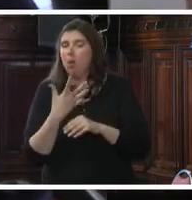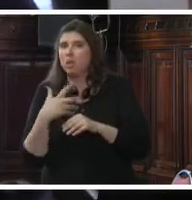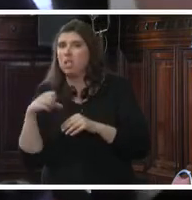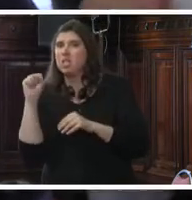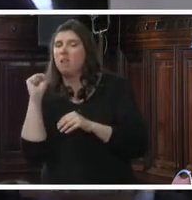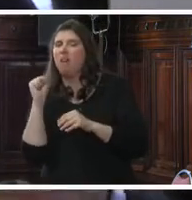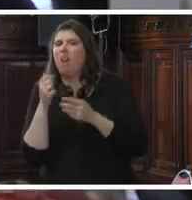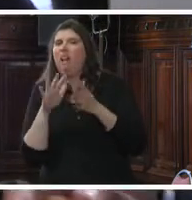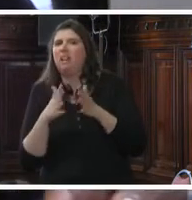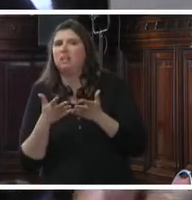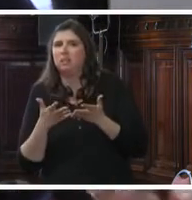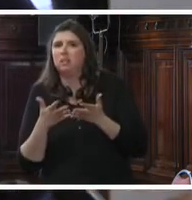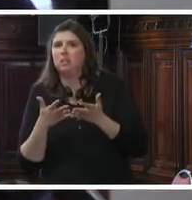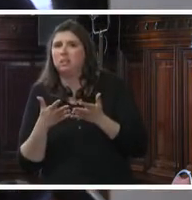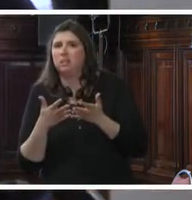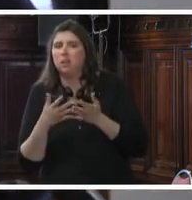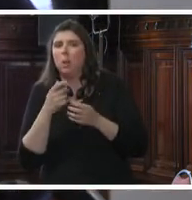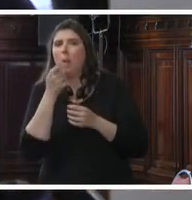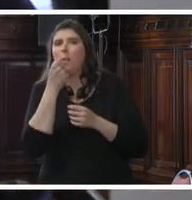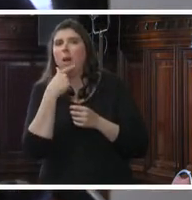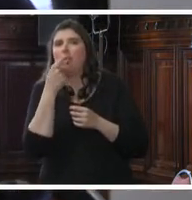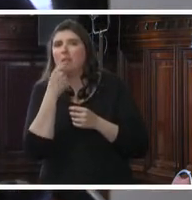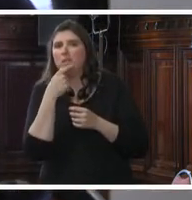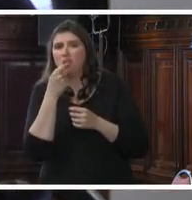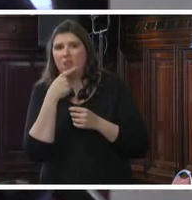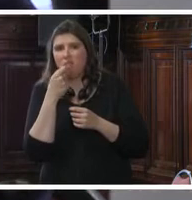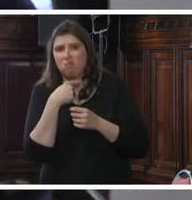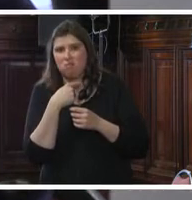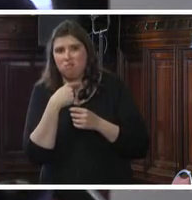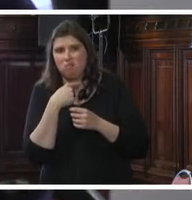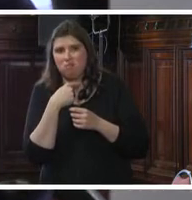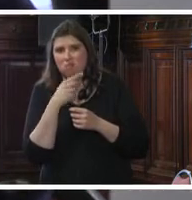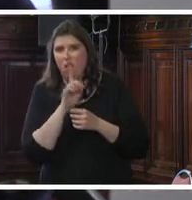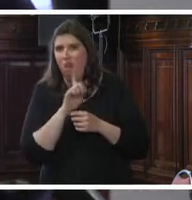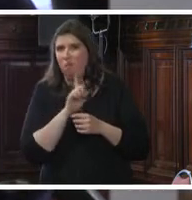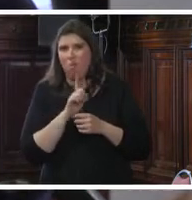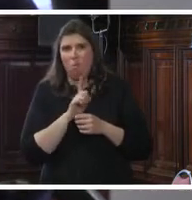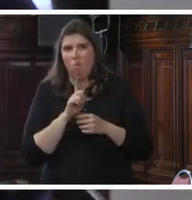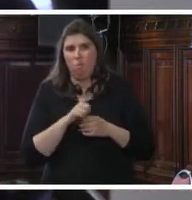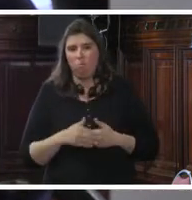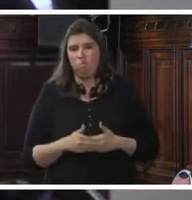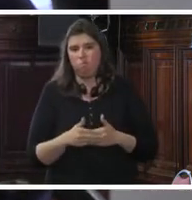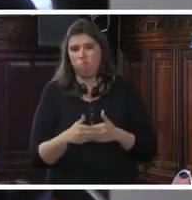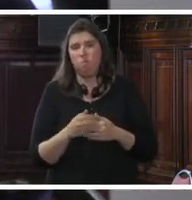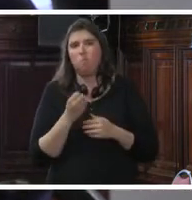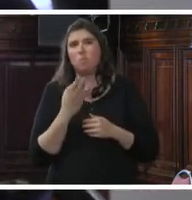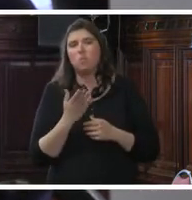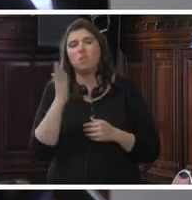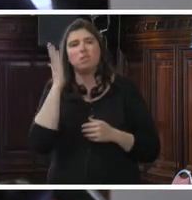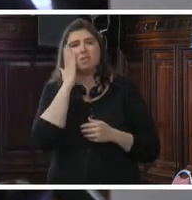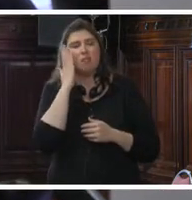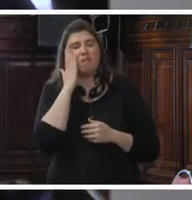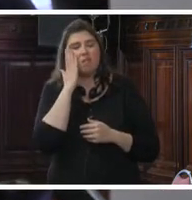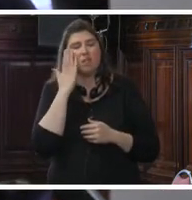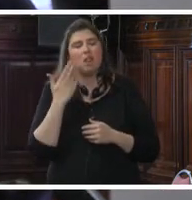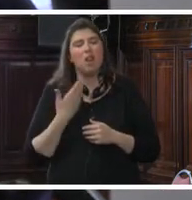las pastillas o los anticonceptivos, todo lo que sea, porque saben que lamentablemente, y esto es